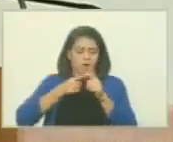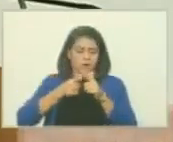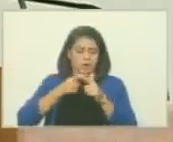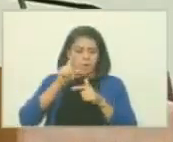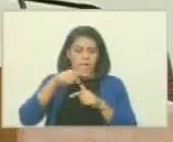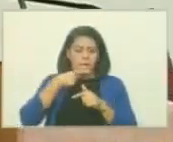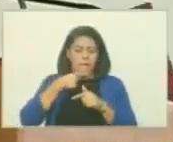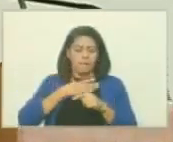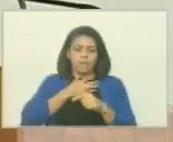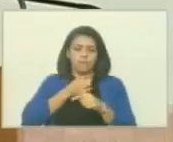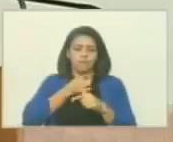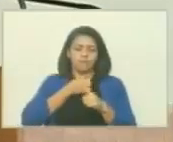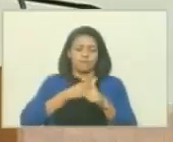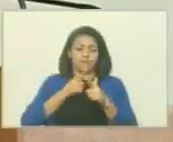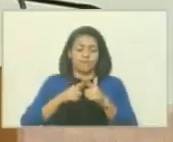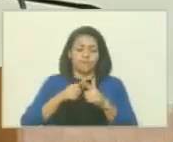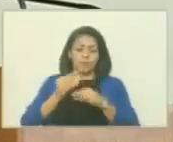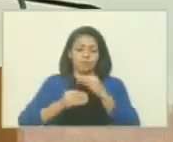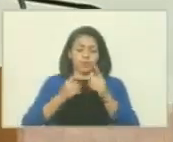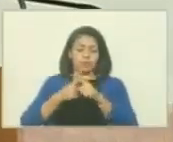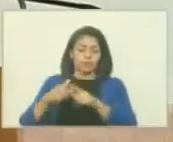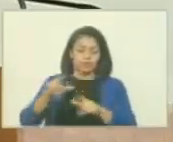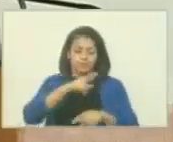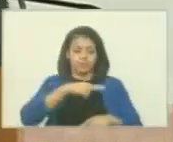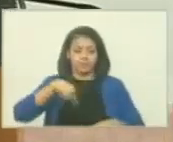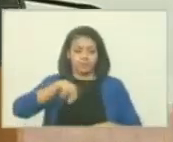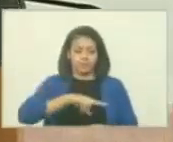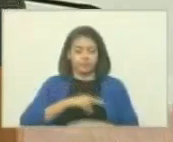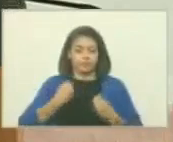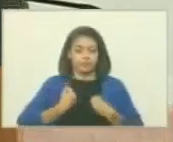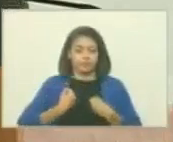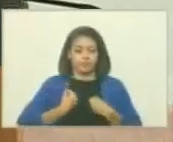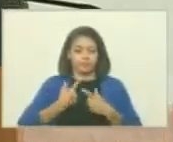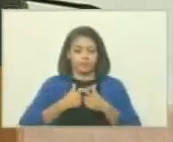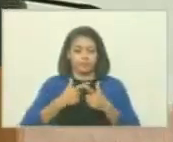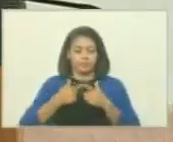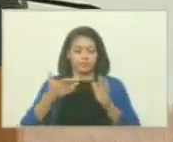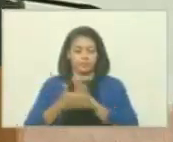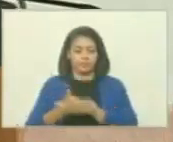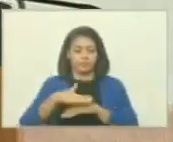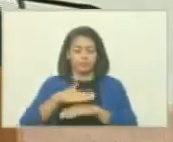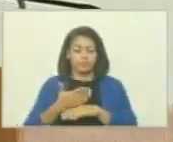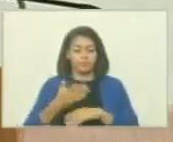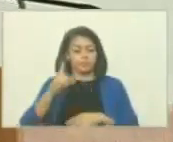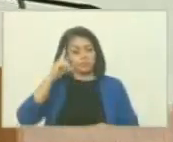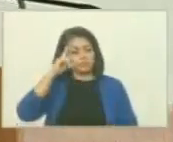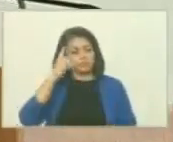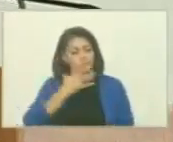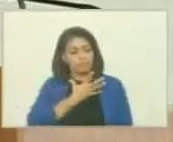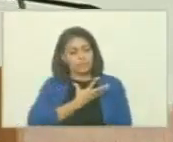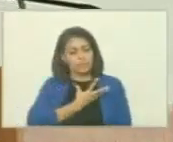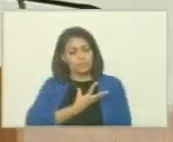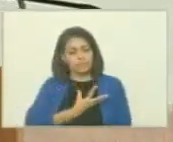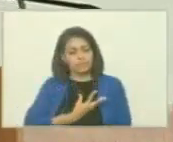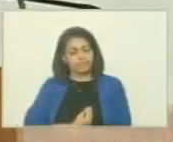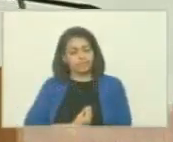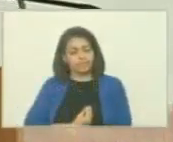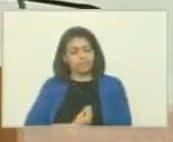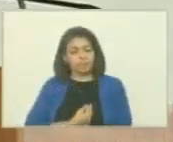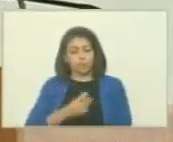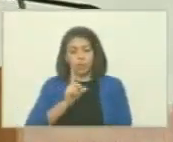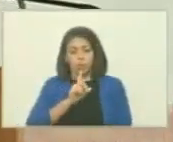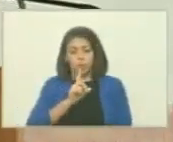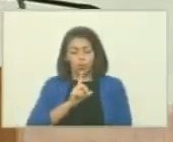a mí me gusta que estos acontecimientos nosotros lo vivamos no con la nostalgia donde nos quieren colocar